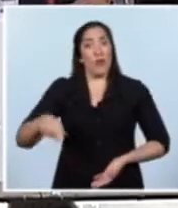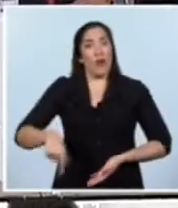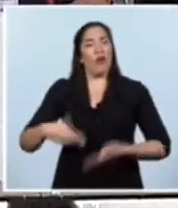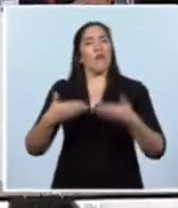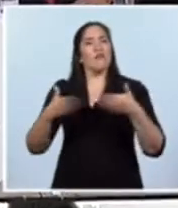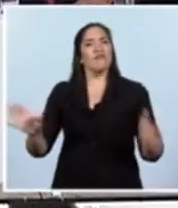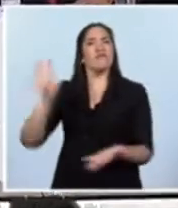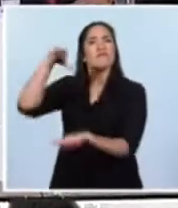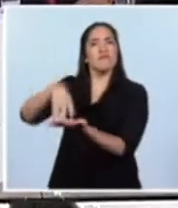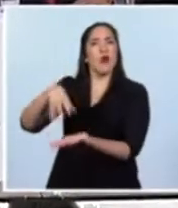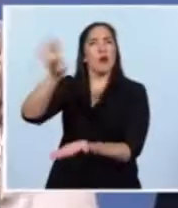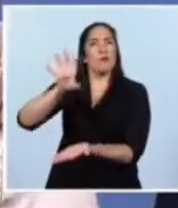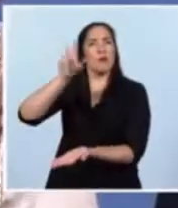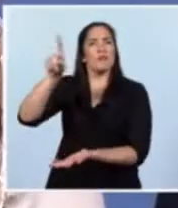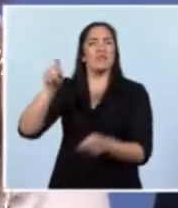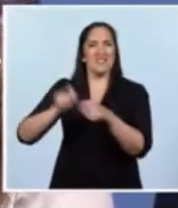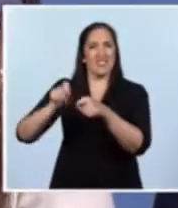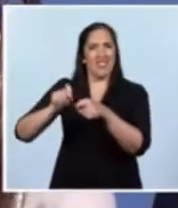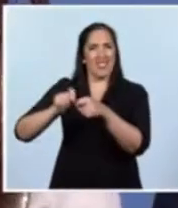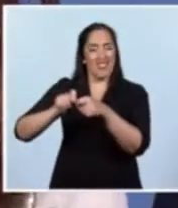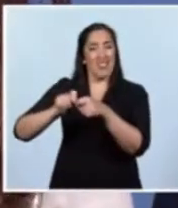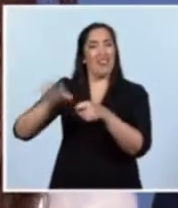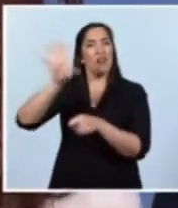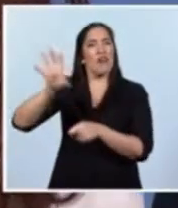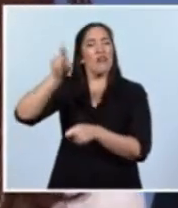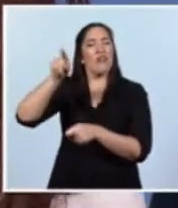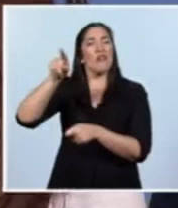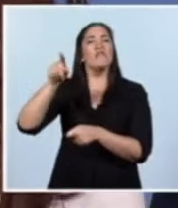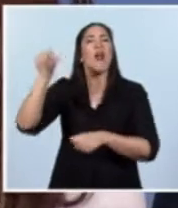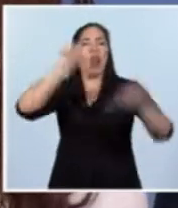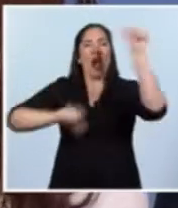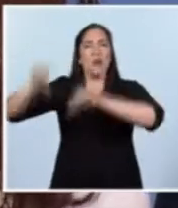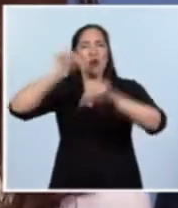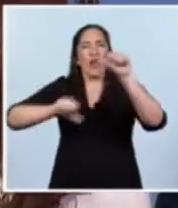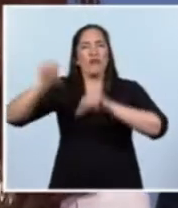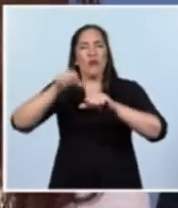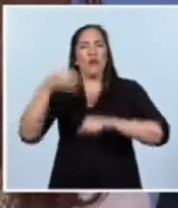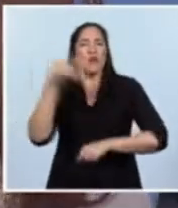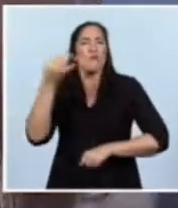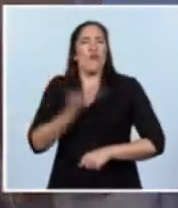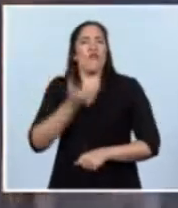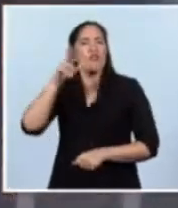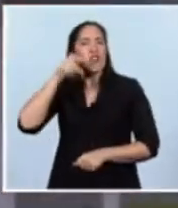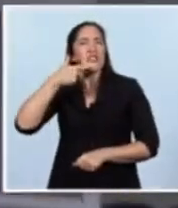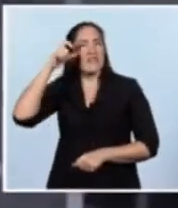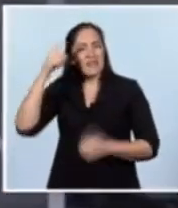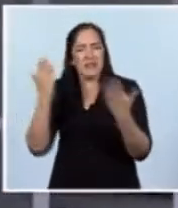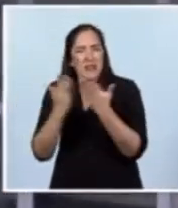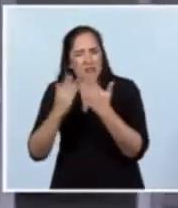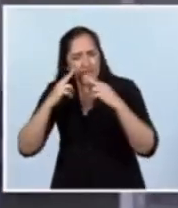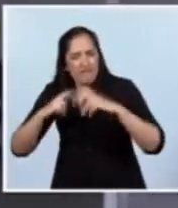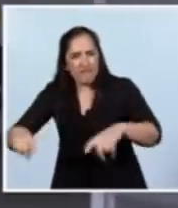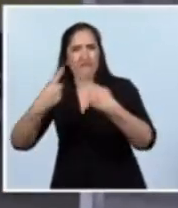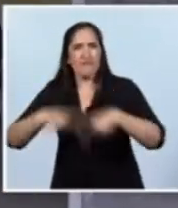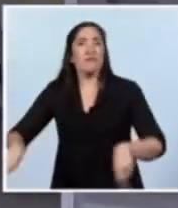la provincia Santiago del Estero el laboratorio forense número 18 a lo largo y a lo